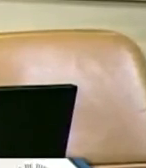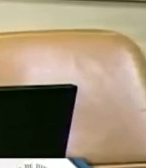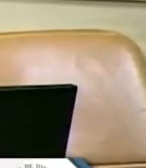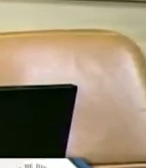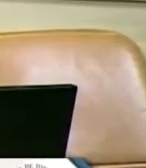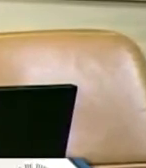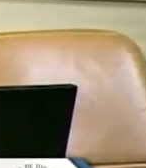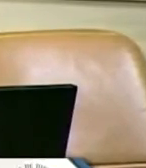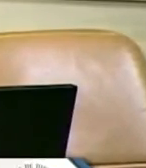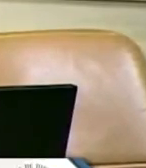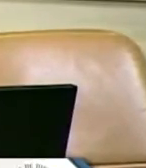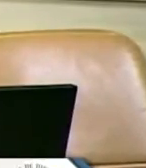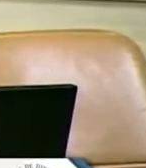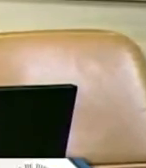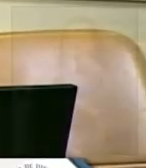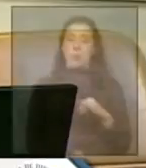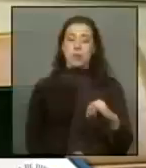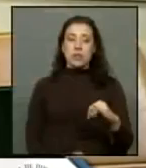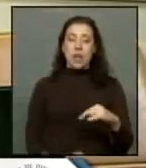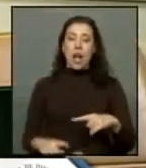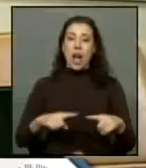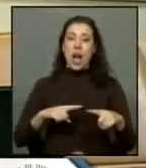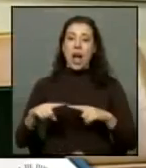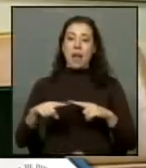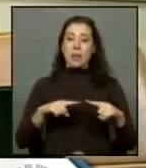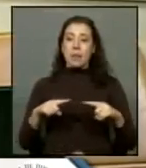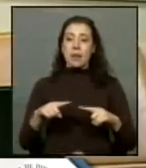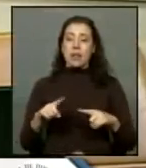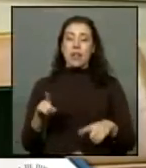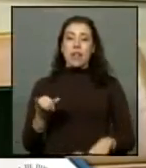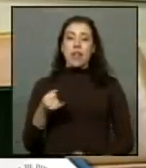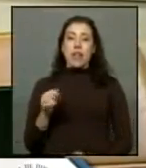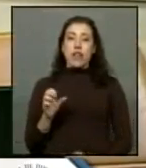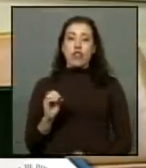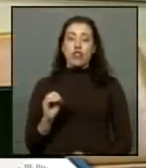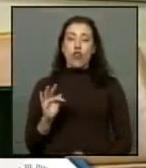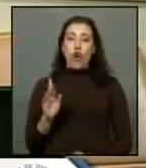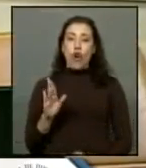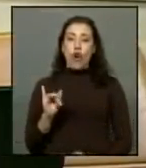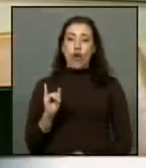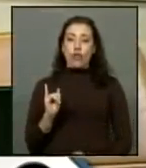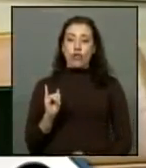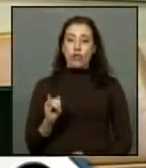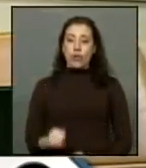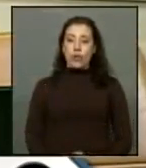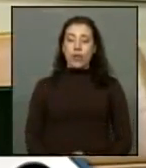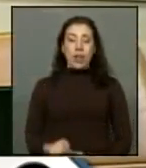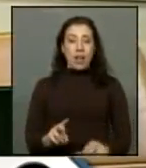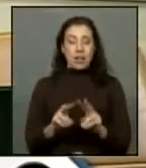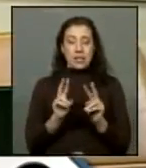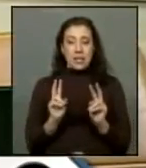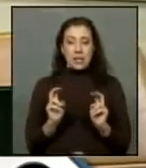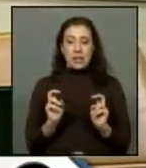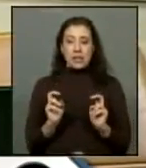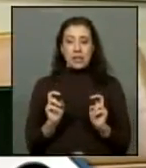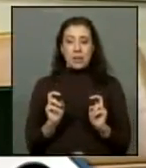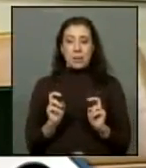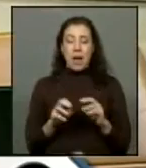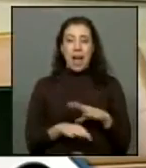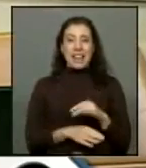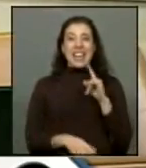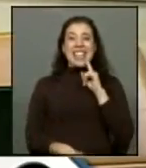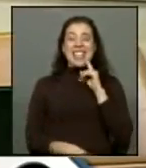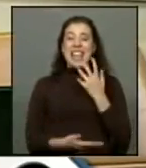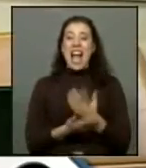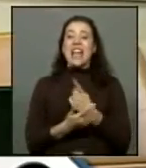No queremos seguir con la administración de Sofri. Obviamente que en esta materia Arica y